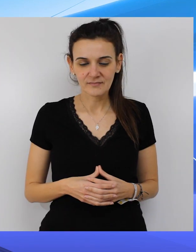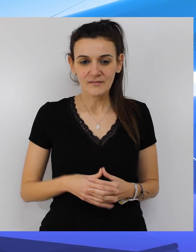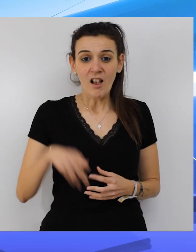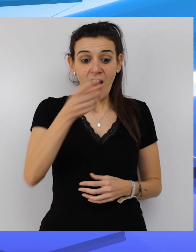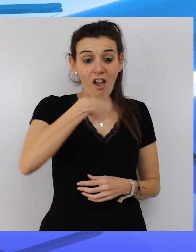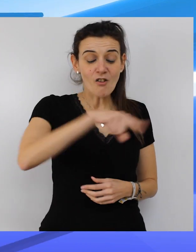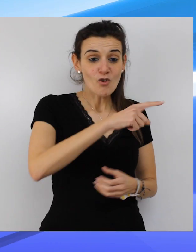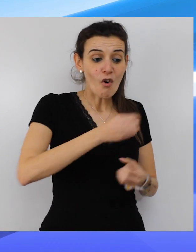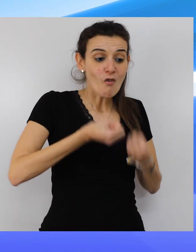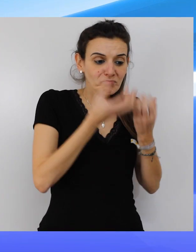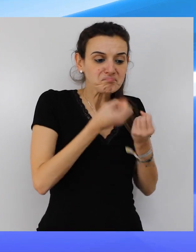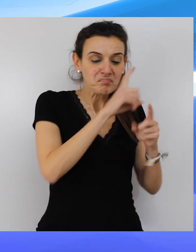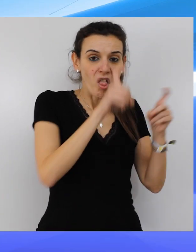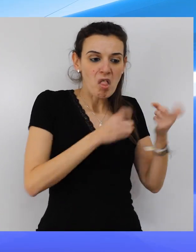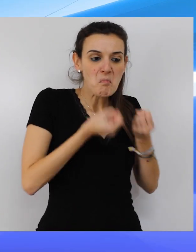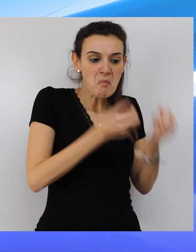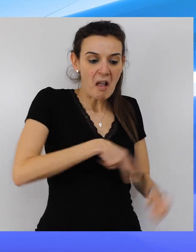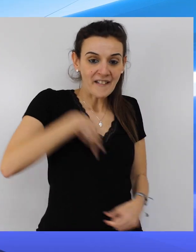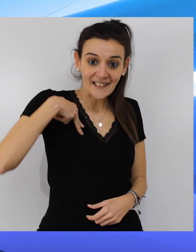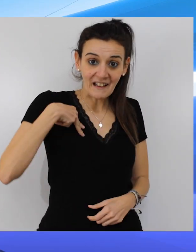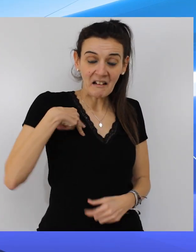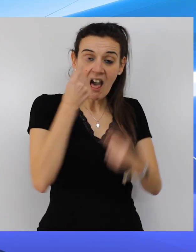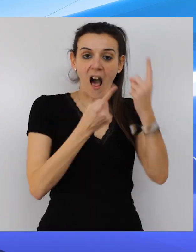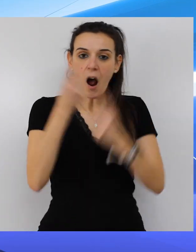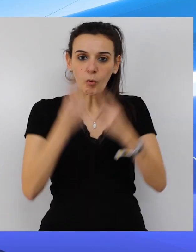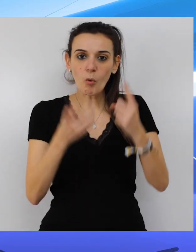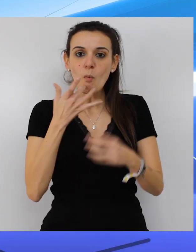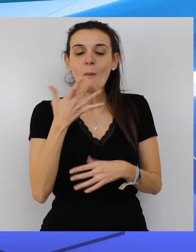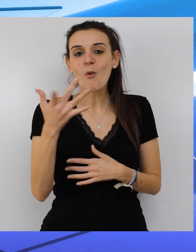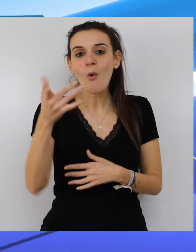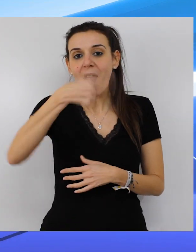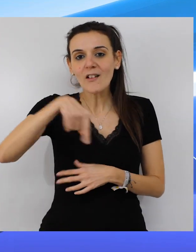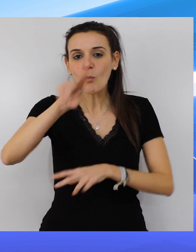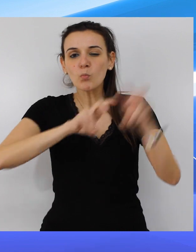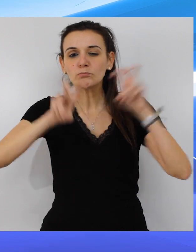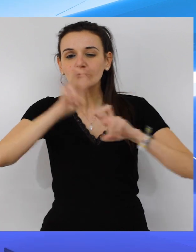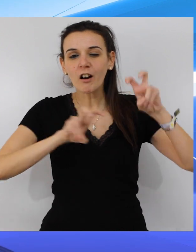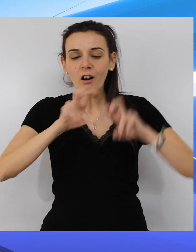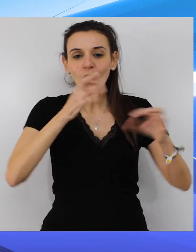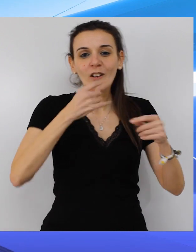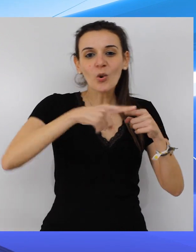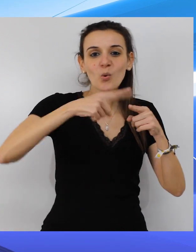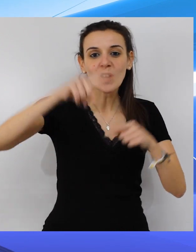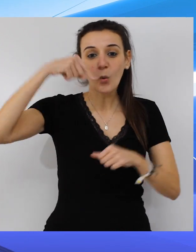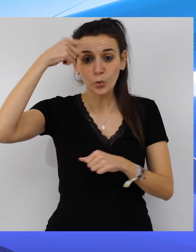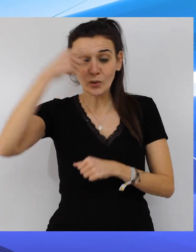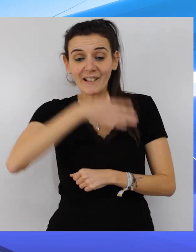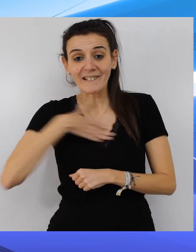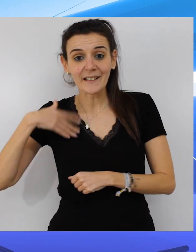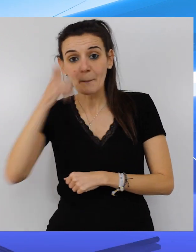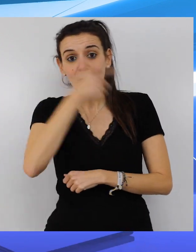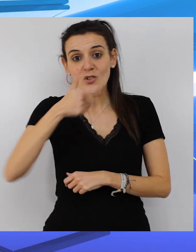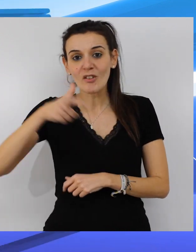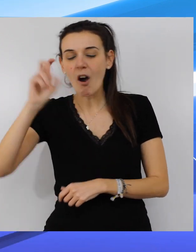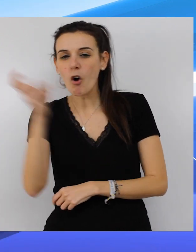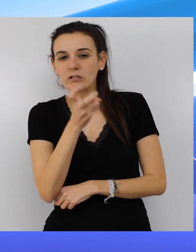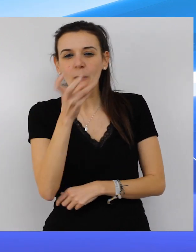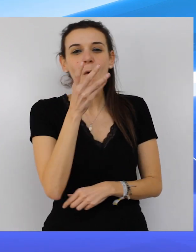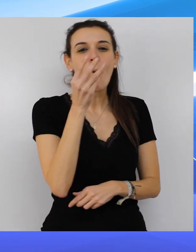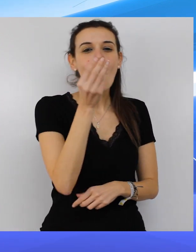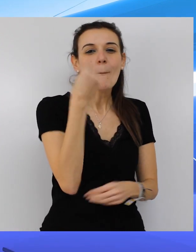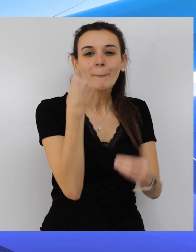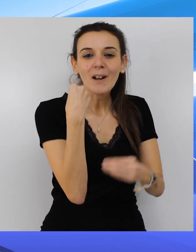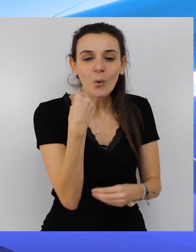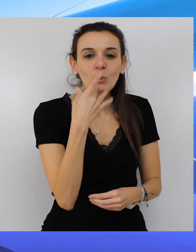Ellos normalmente quieren información general, algunos vienen buscando cosas culturales y otros pues